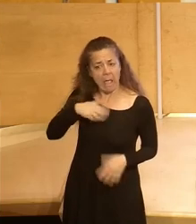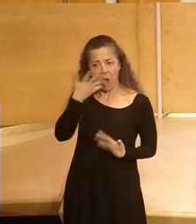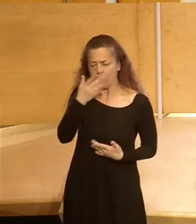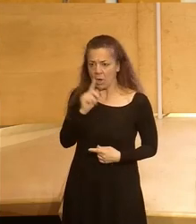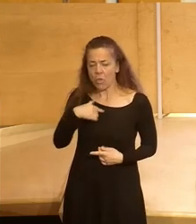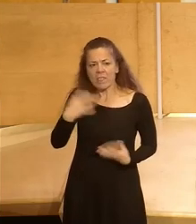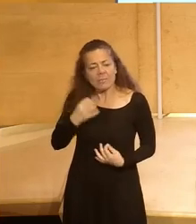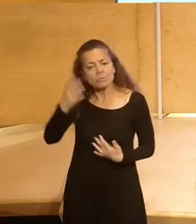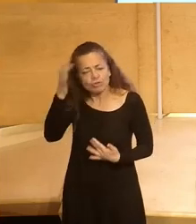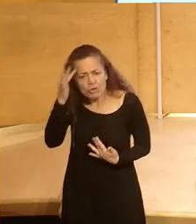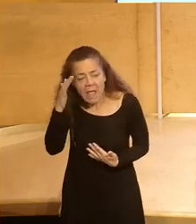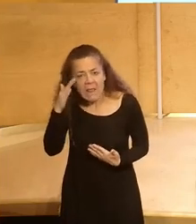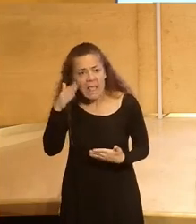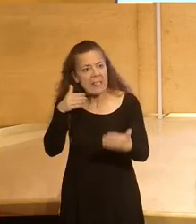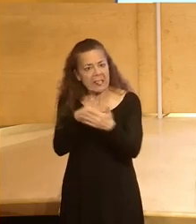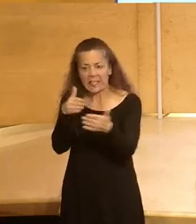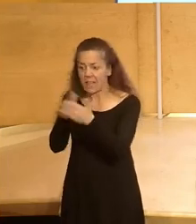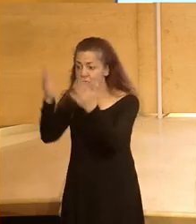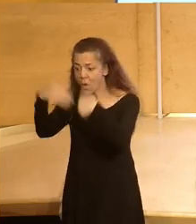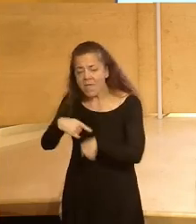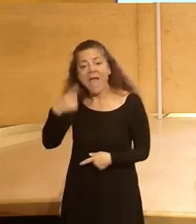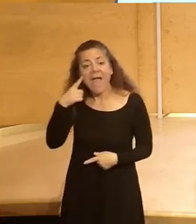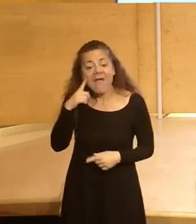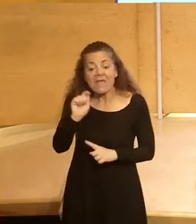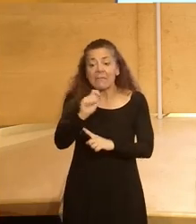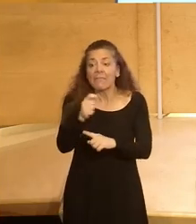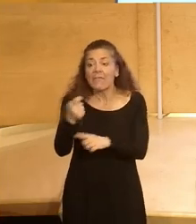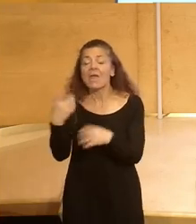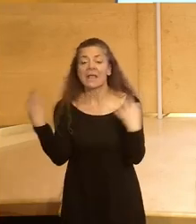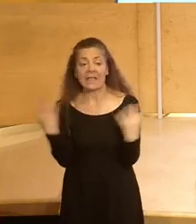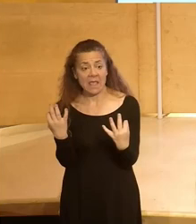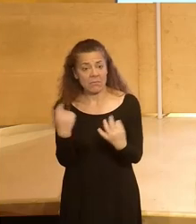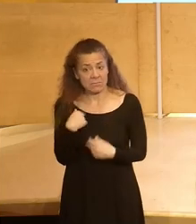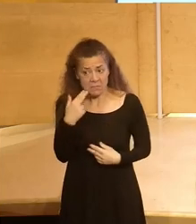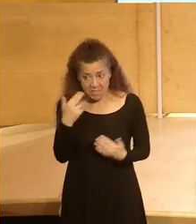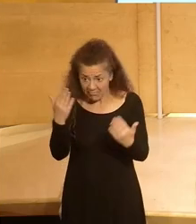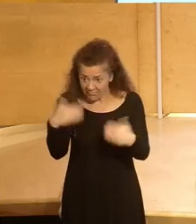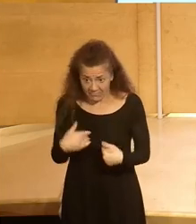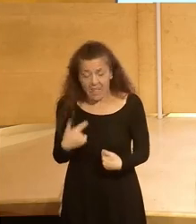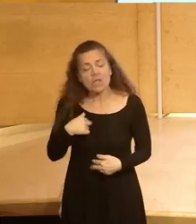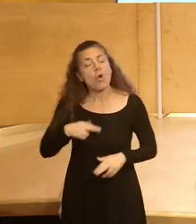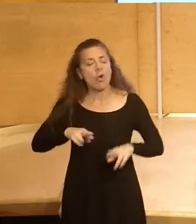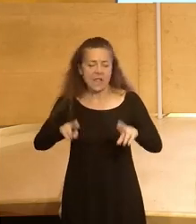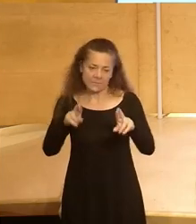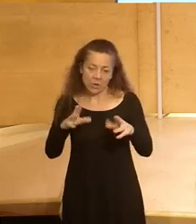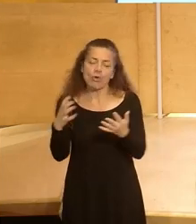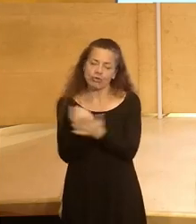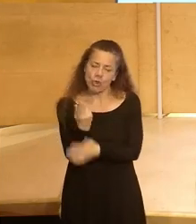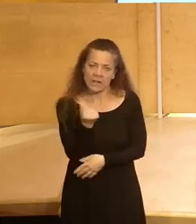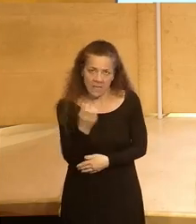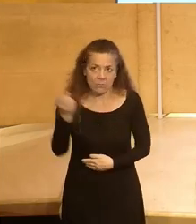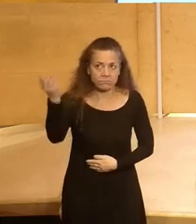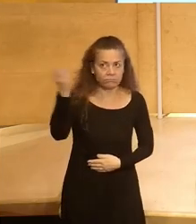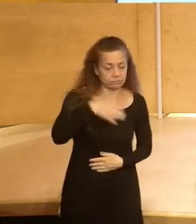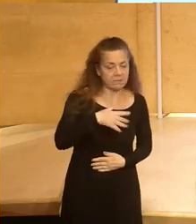soñar hay un poco no tener límites y ver hasta donde nos lleva hasta donde nos lleva sin miedo y yo espero que con todo el dinero que va a